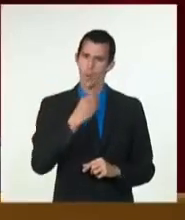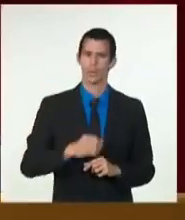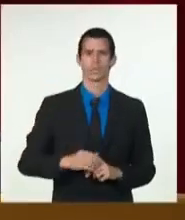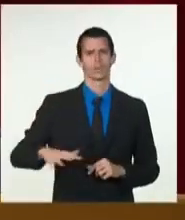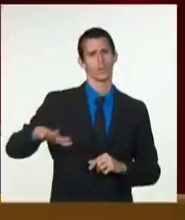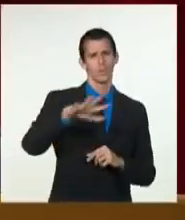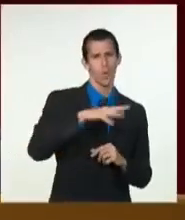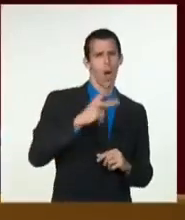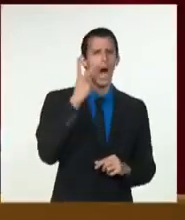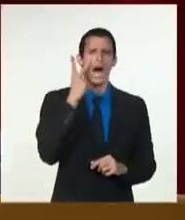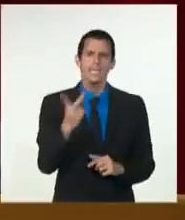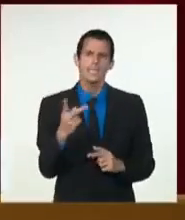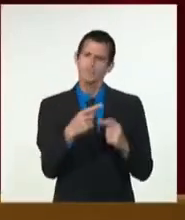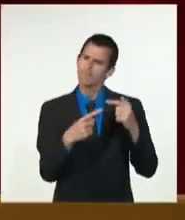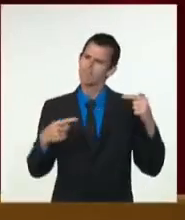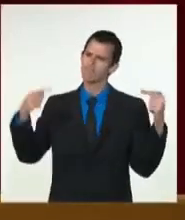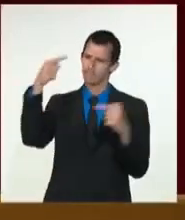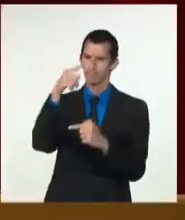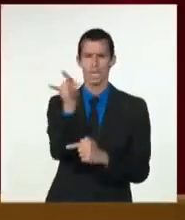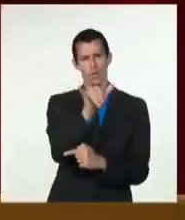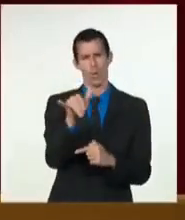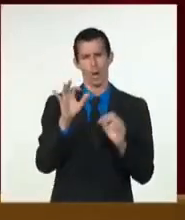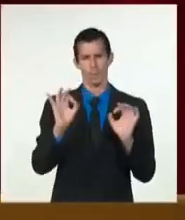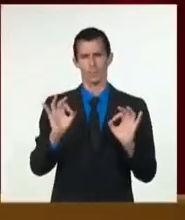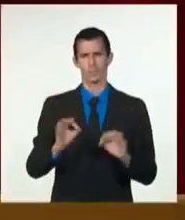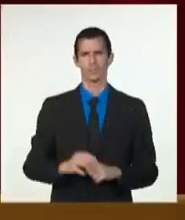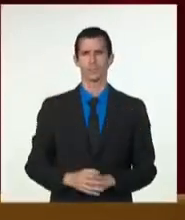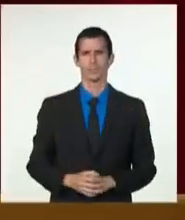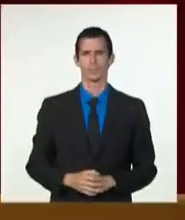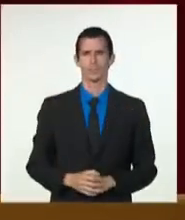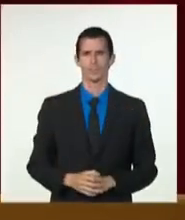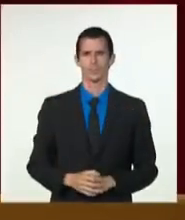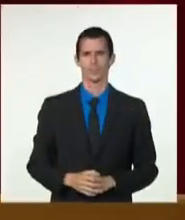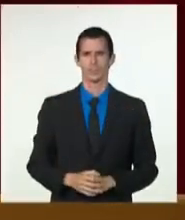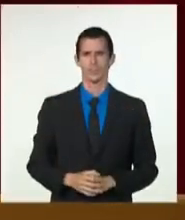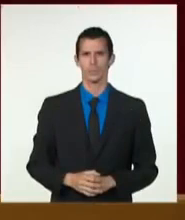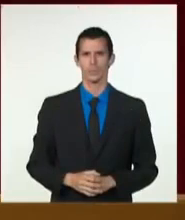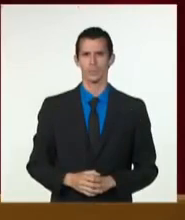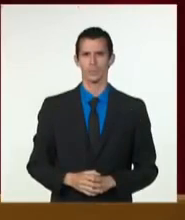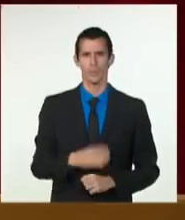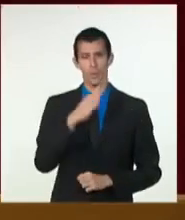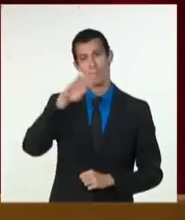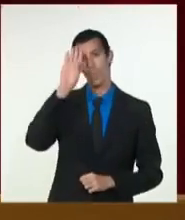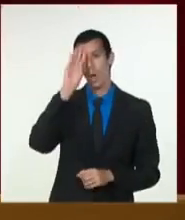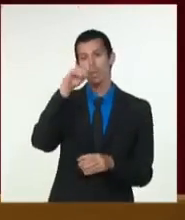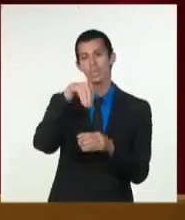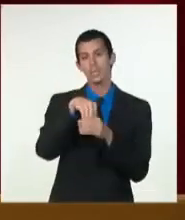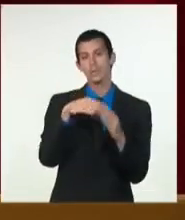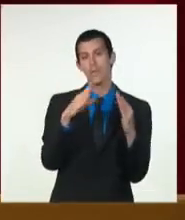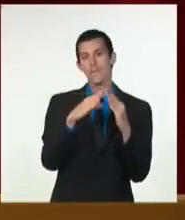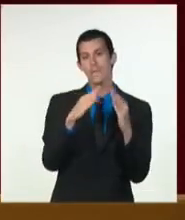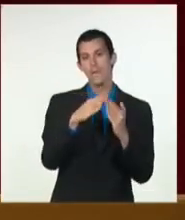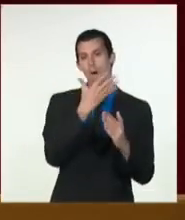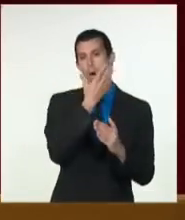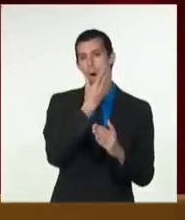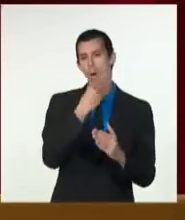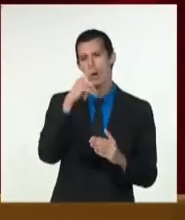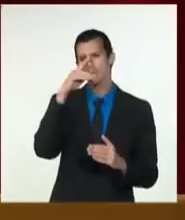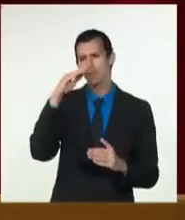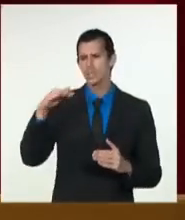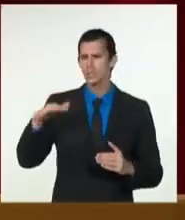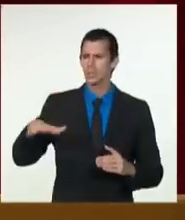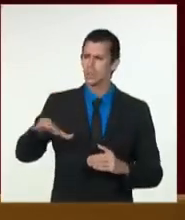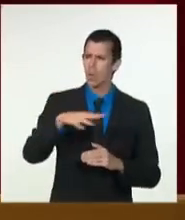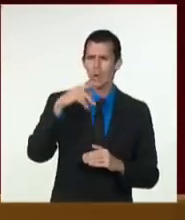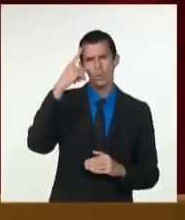Como parte de la voluntad de fortalecer los derechos de la población más joven por cuanto apoya sus aspiraciones y sueños.